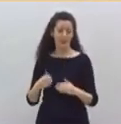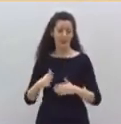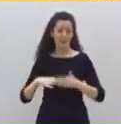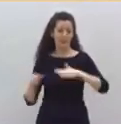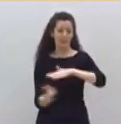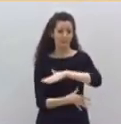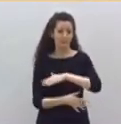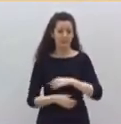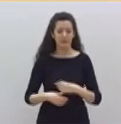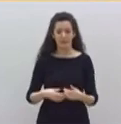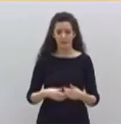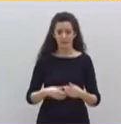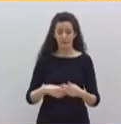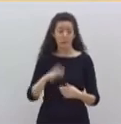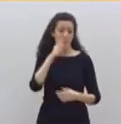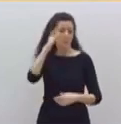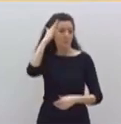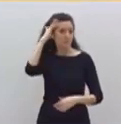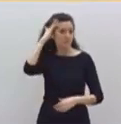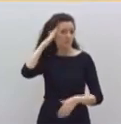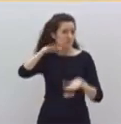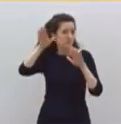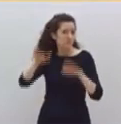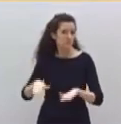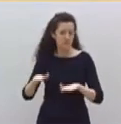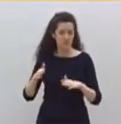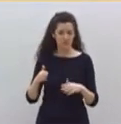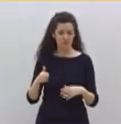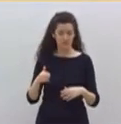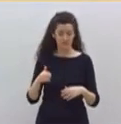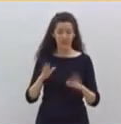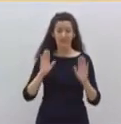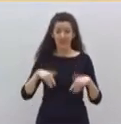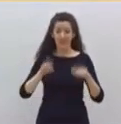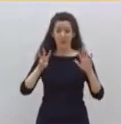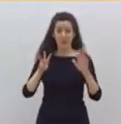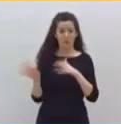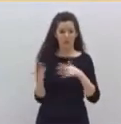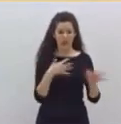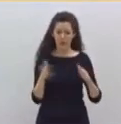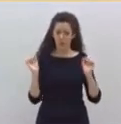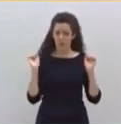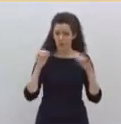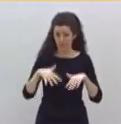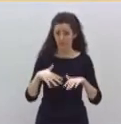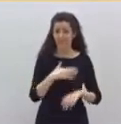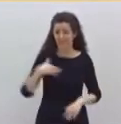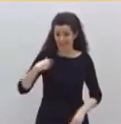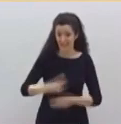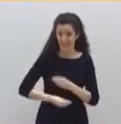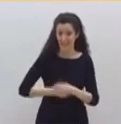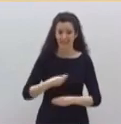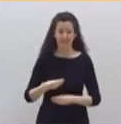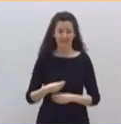agenda ideológica para llegar a los actos del 8 de marzo para poder presentar la disputada nueva ley?